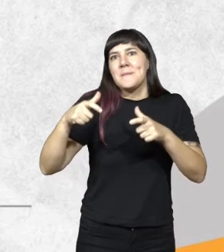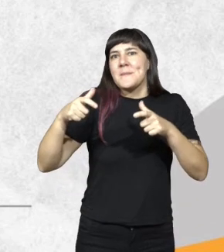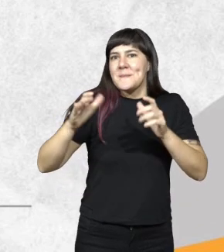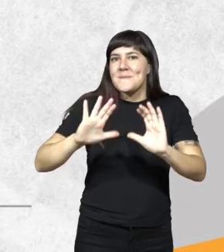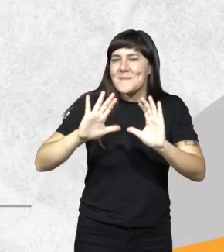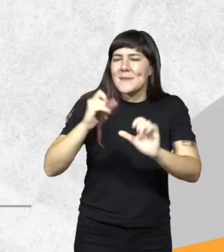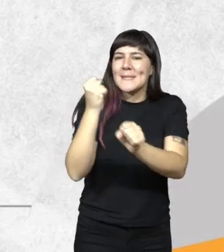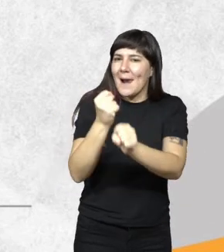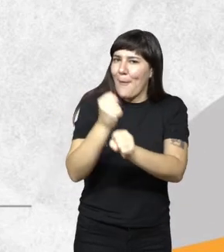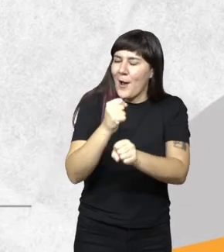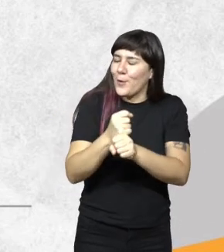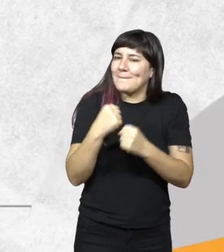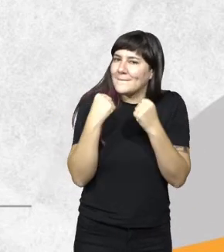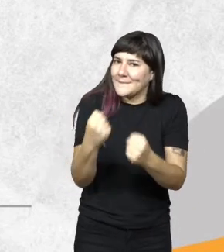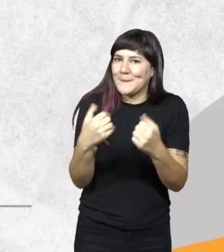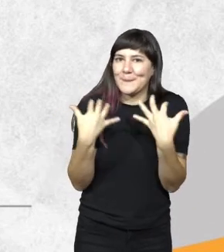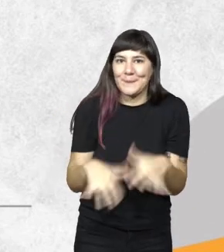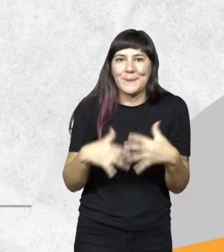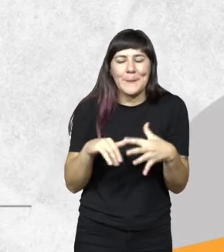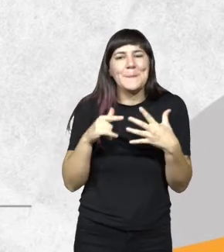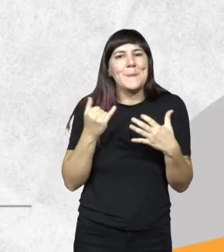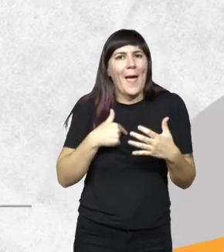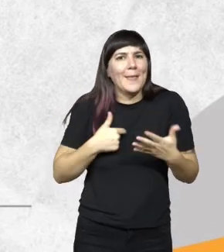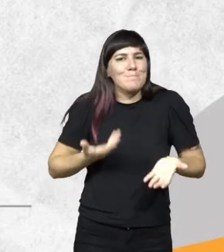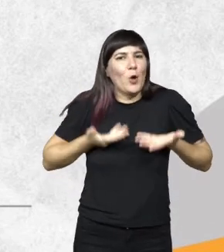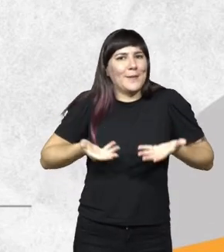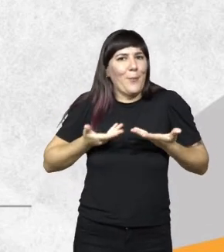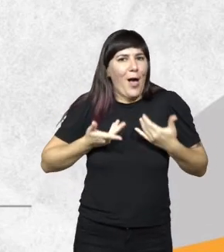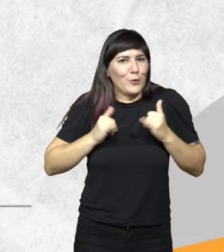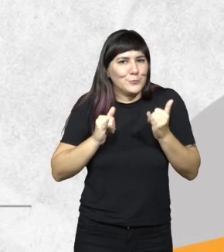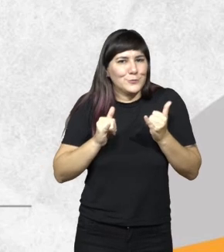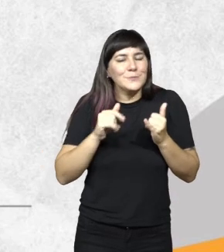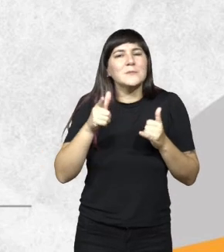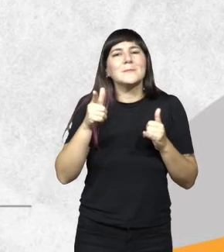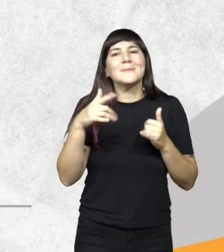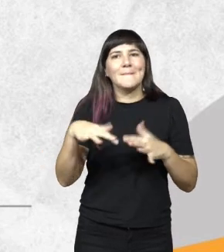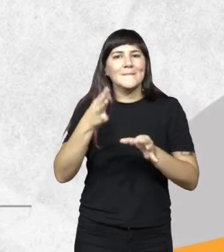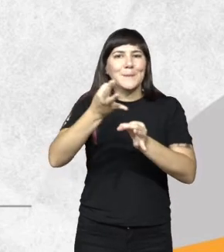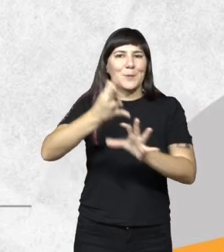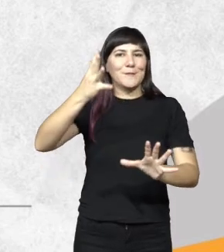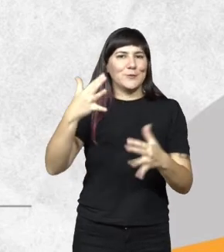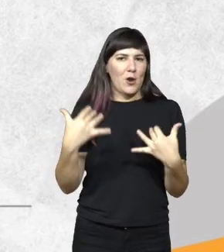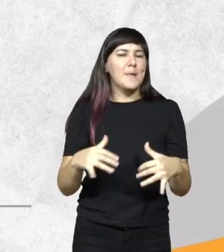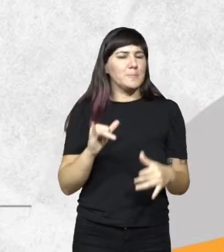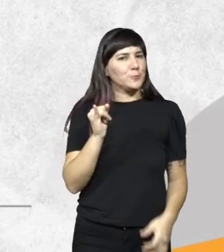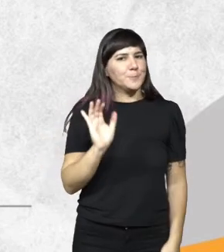que hacemos es muy a pulmón, pero muy motivado y realmente con muchísimo profesionalismo.